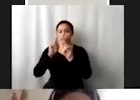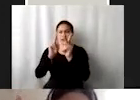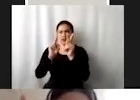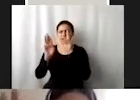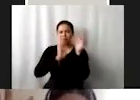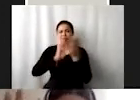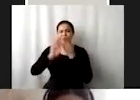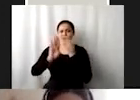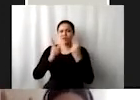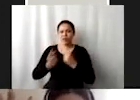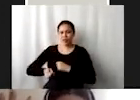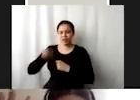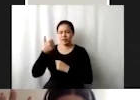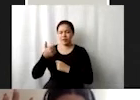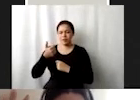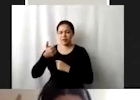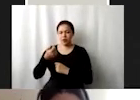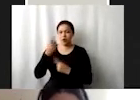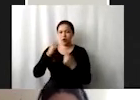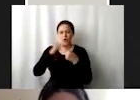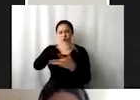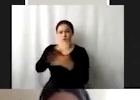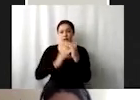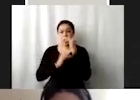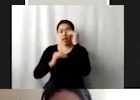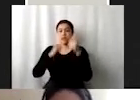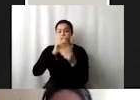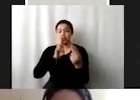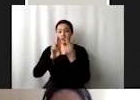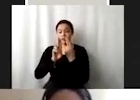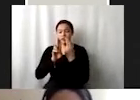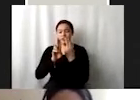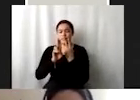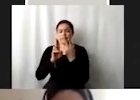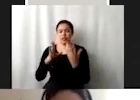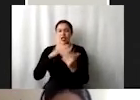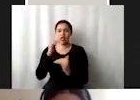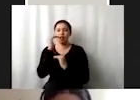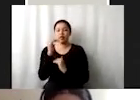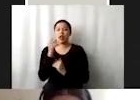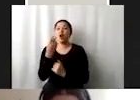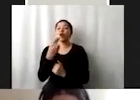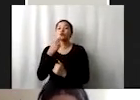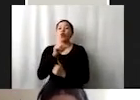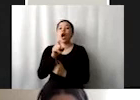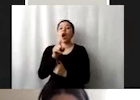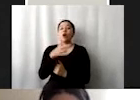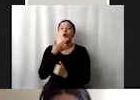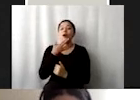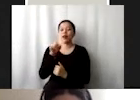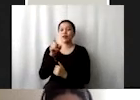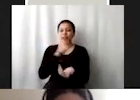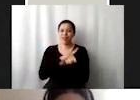uno de los nueve límites planetarios que tenemos es el uso de agua dulce entonces